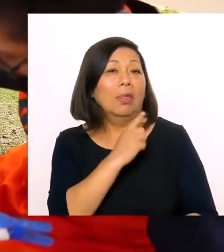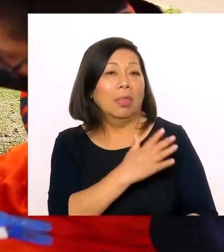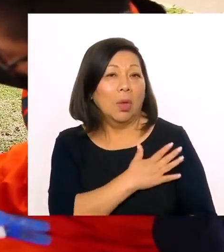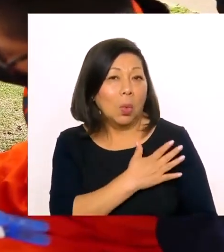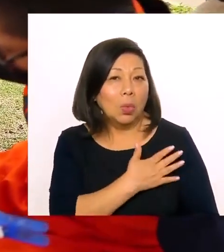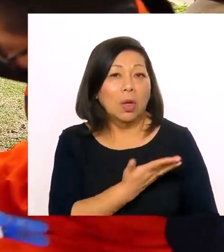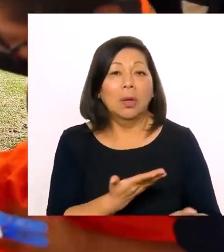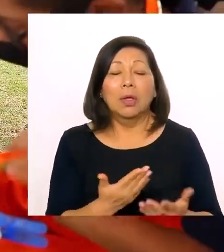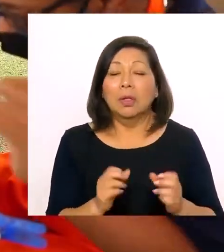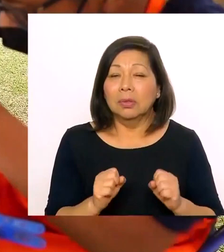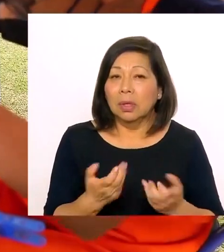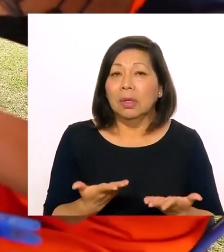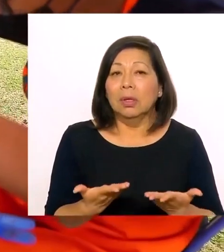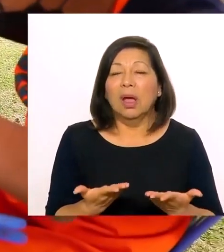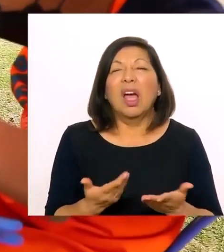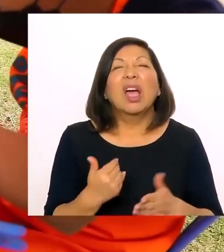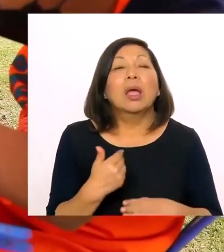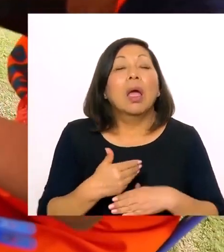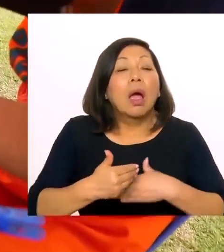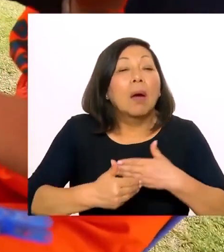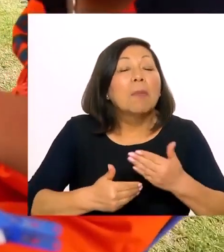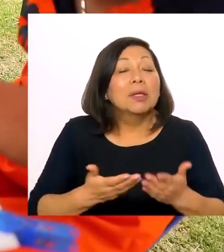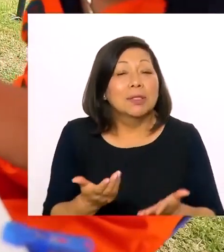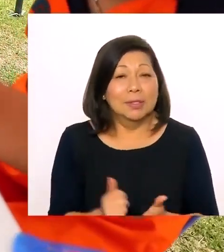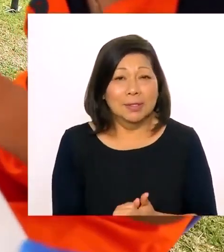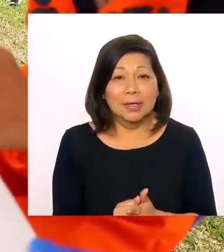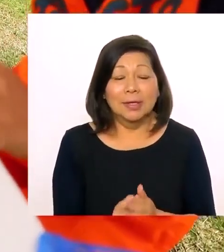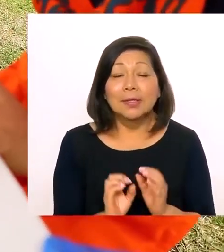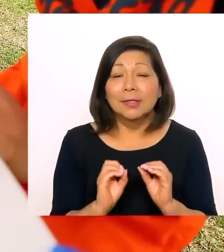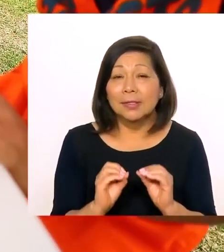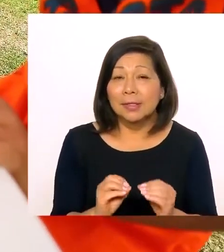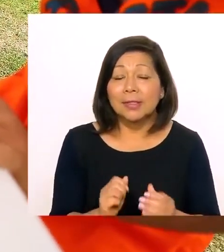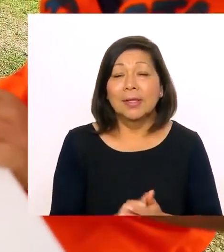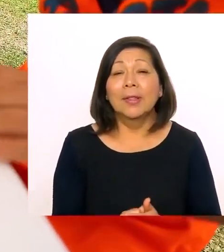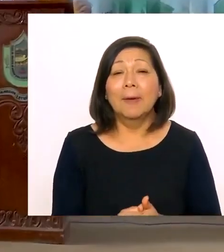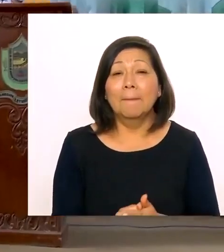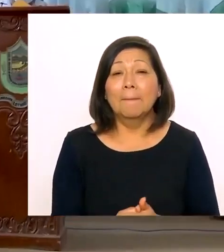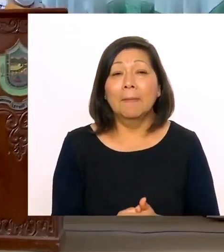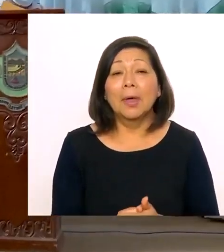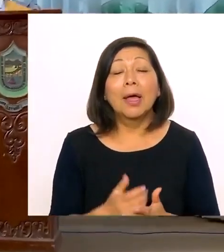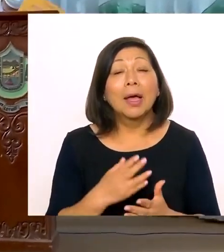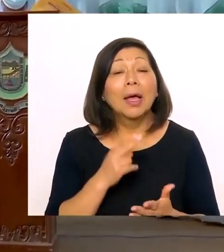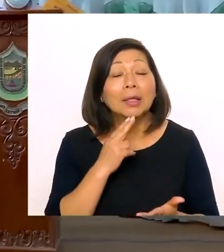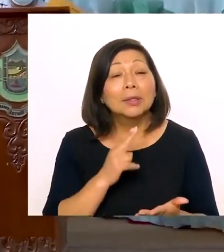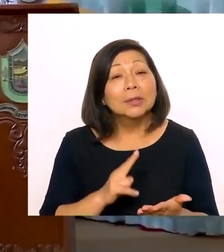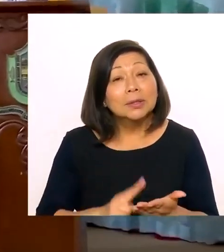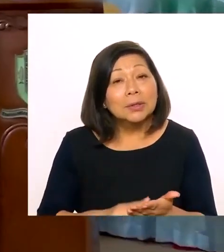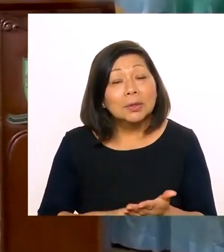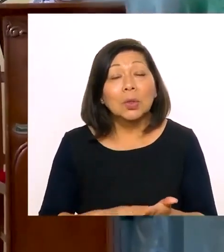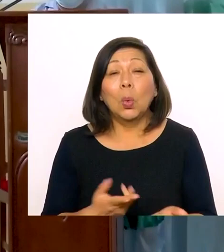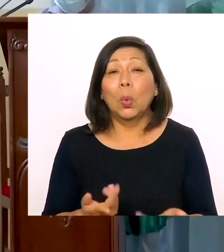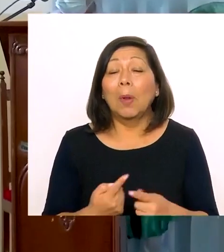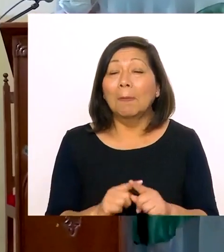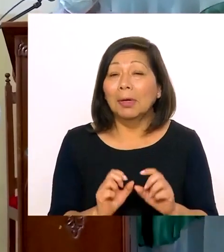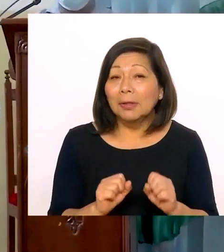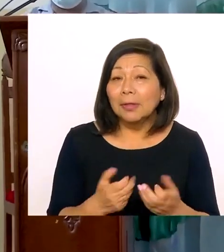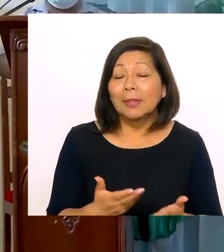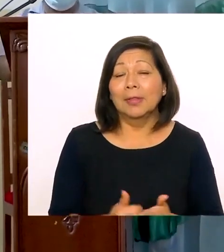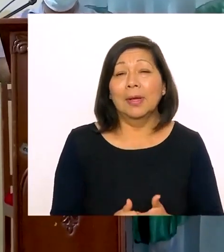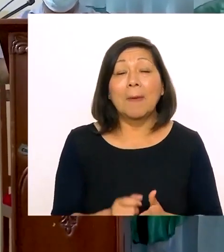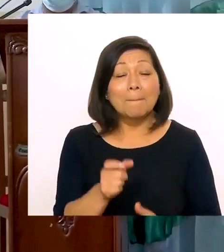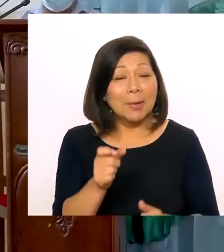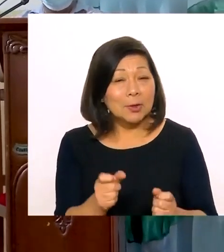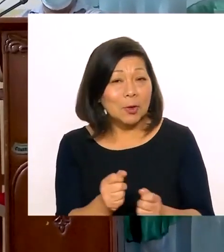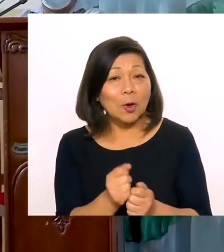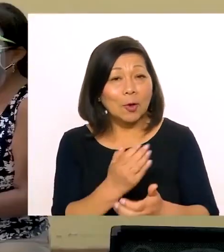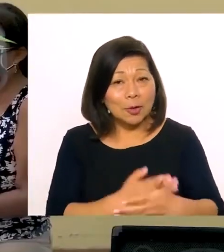a través de las redes de escuelas primarias, secundarias, tengamos que ver con qué tipo de avances se registran y la de salud,